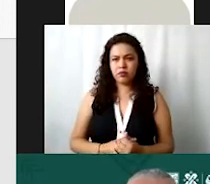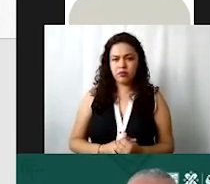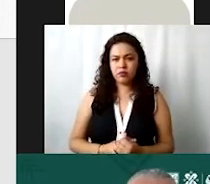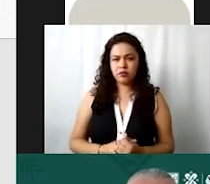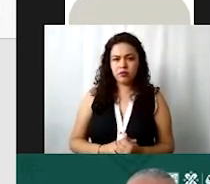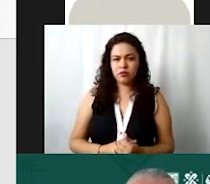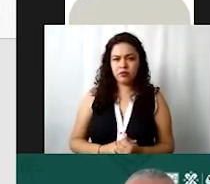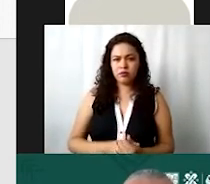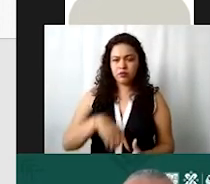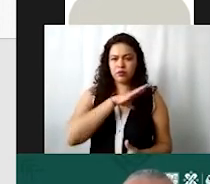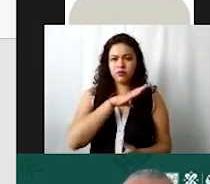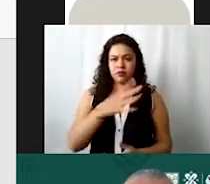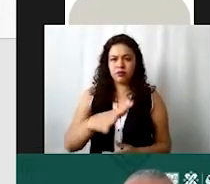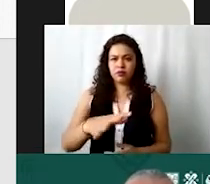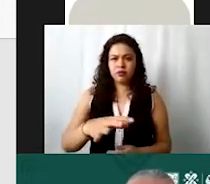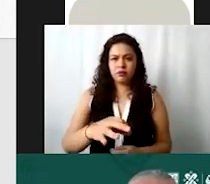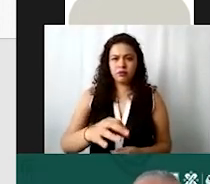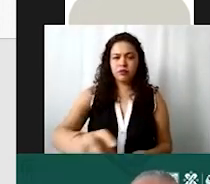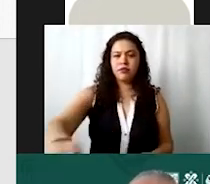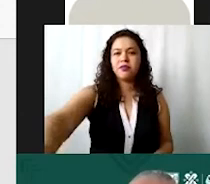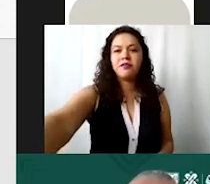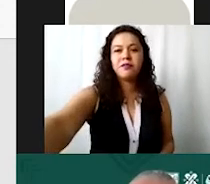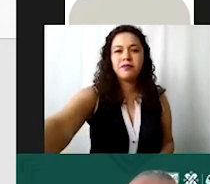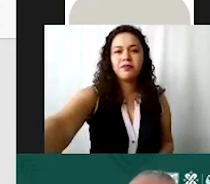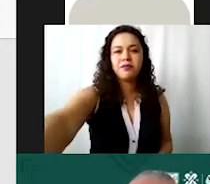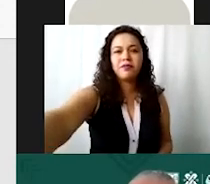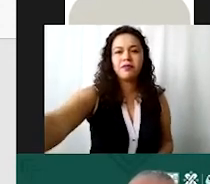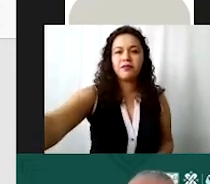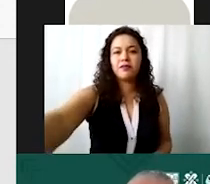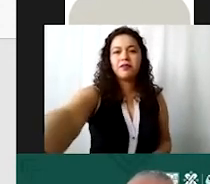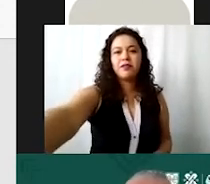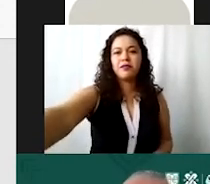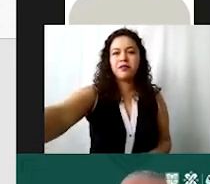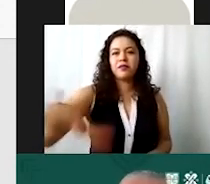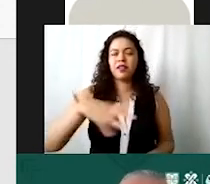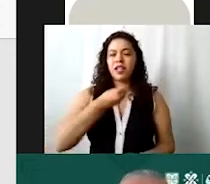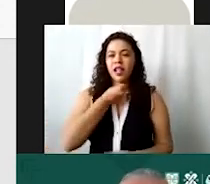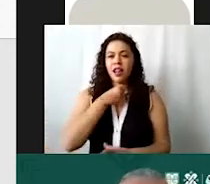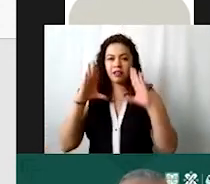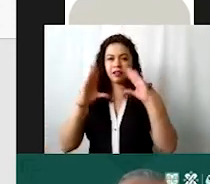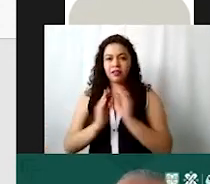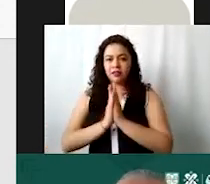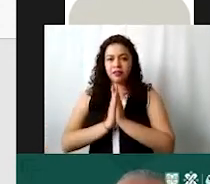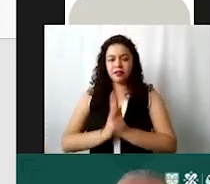si puedes hacer la lavadora pero tienes cosas allá adentro podrían apagar su micrófono por favor